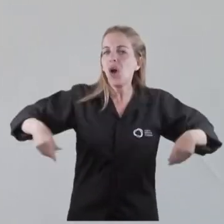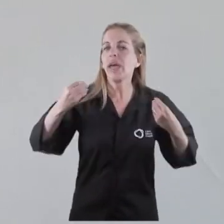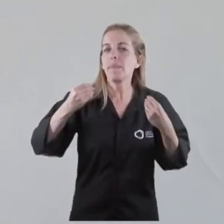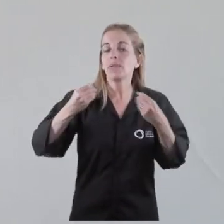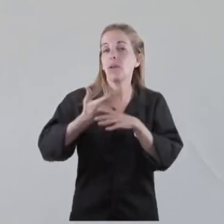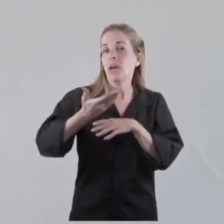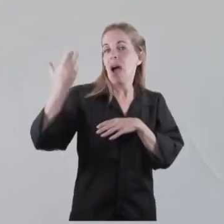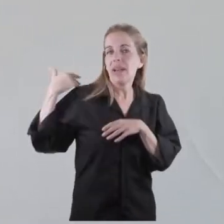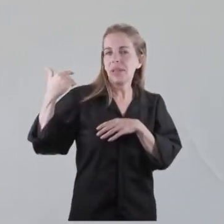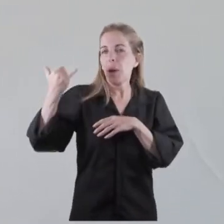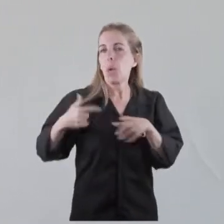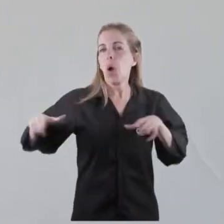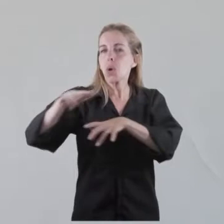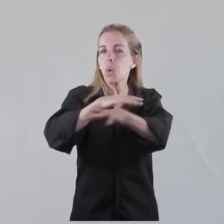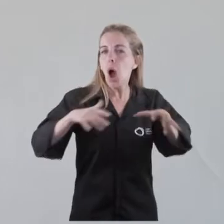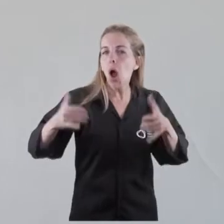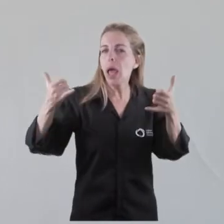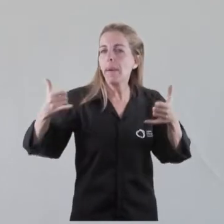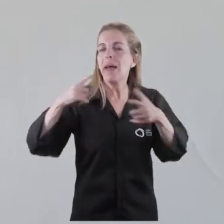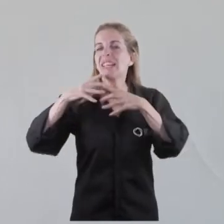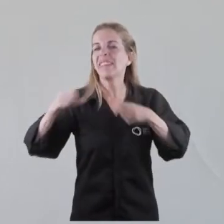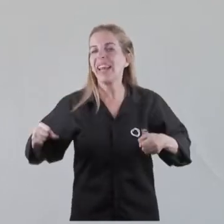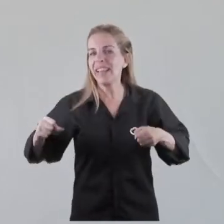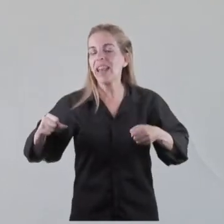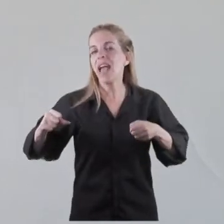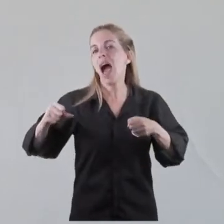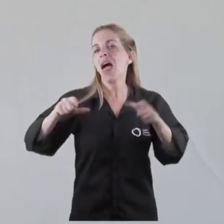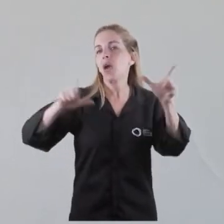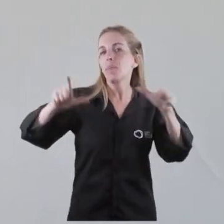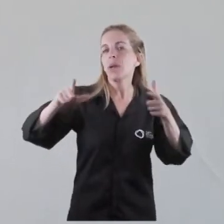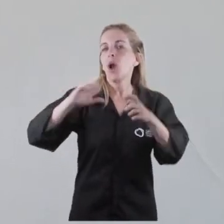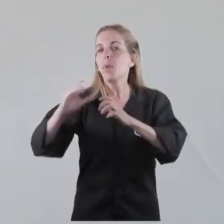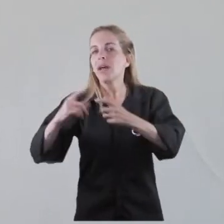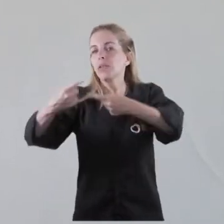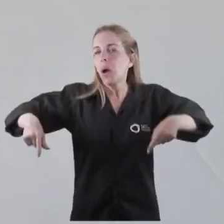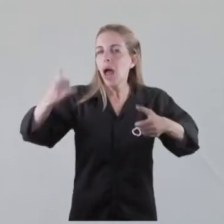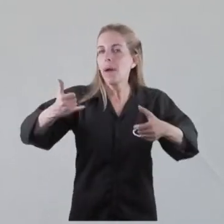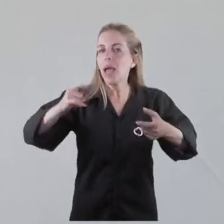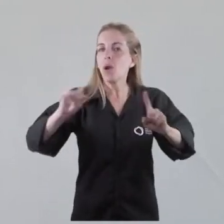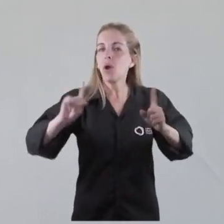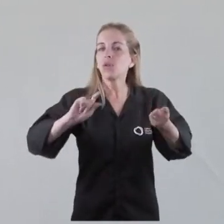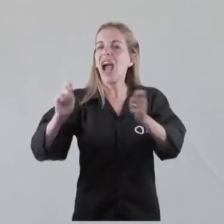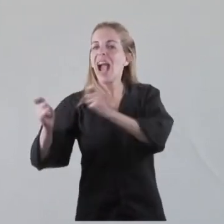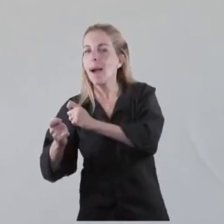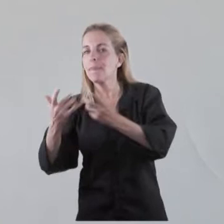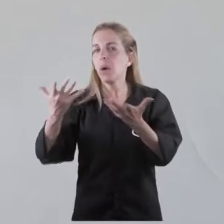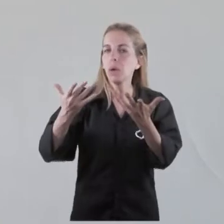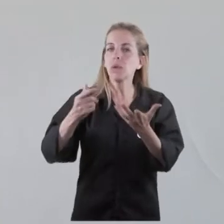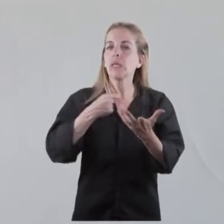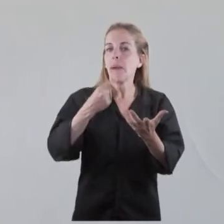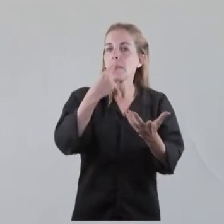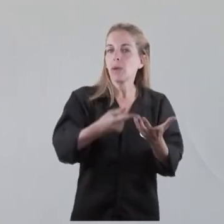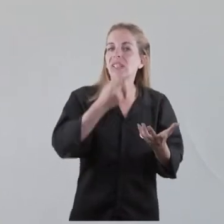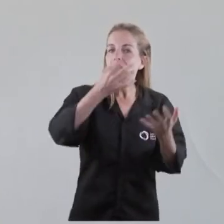de ayer hubo una versión de que habría cambios en la Secretaría. Quería confirmar si esto es así. Y preguntarte también directamente ligado con